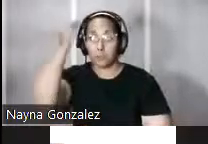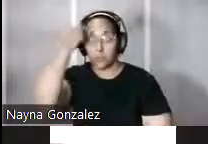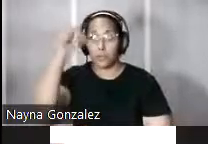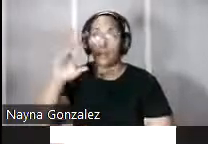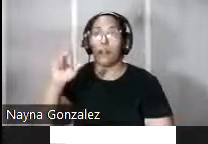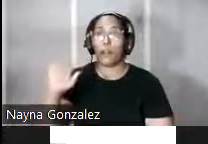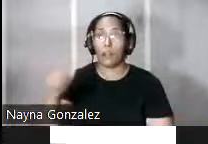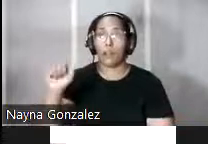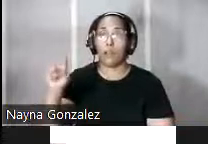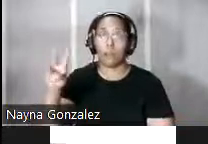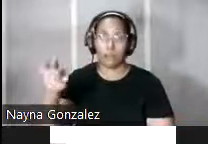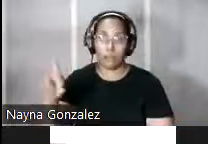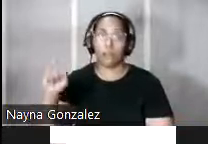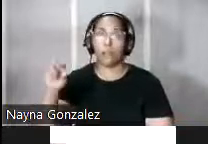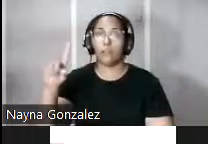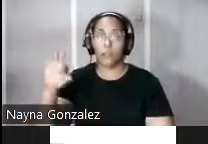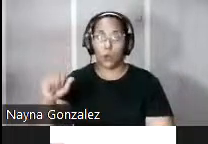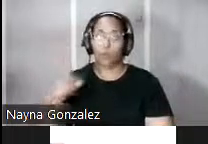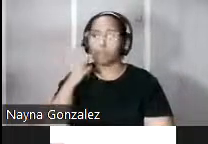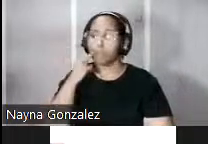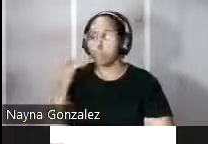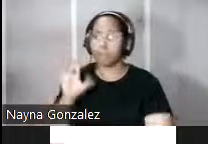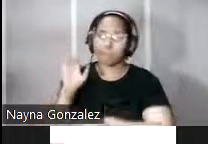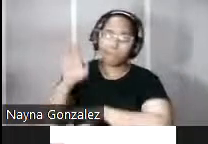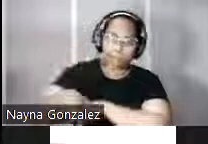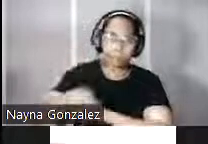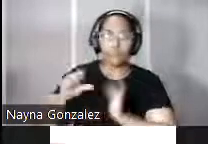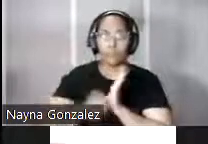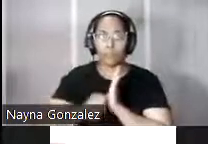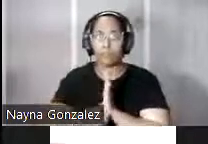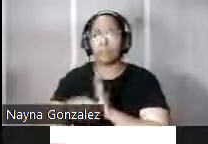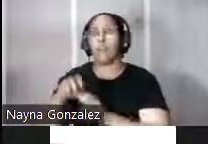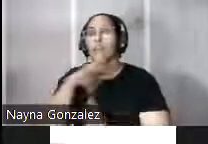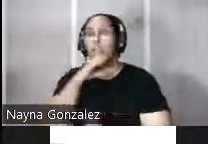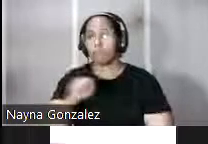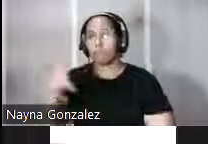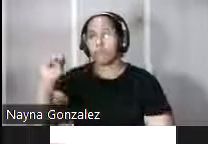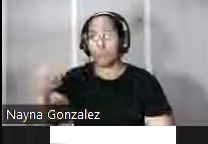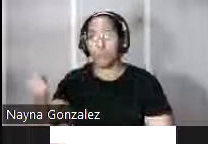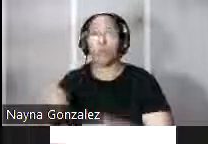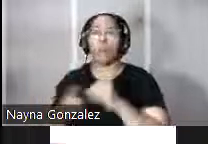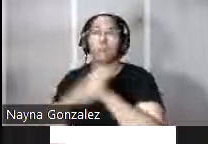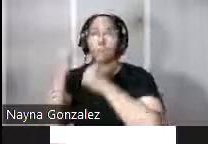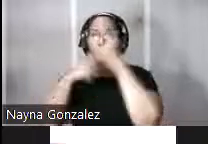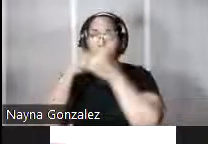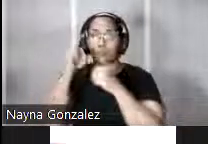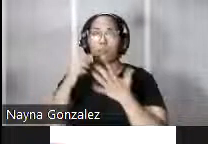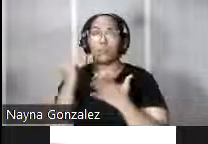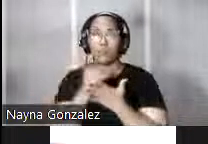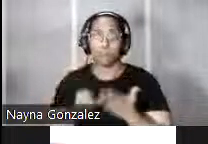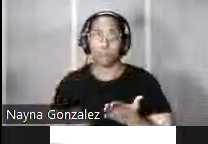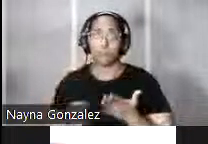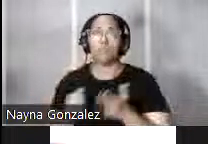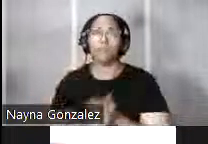Rojas viera la necesidad de reforzar la defensa de la ciudad de San Juan con la construcción de una nueva obra defensiva como fue